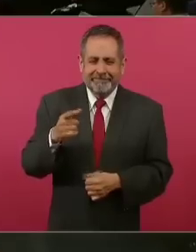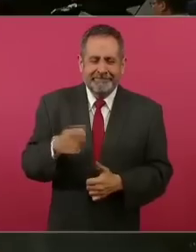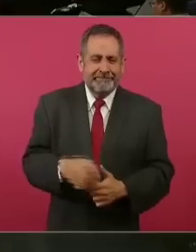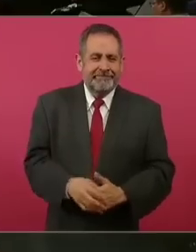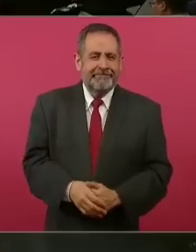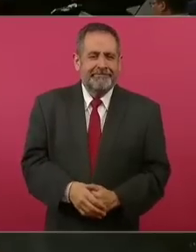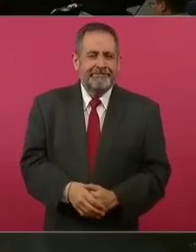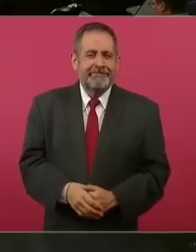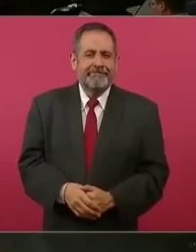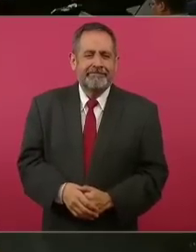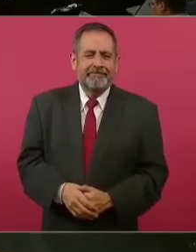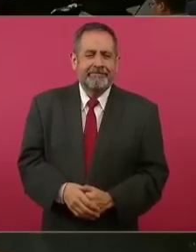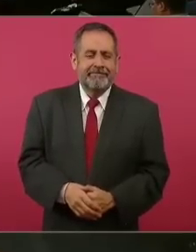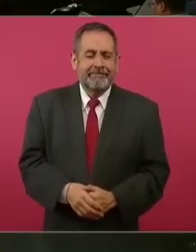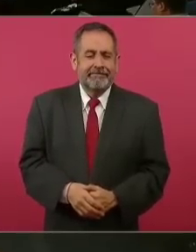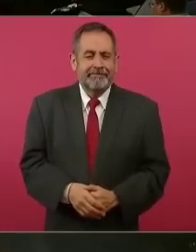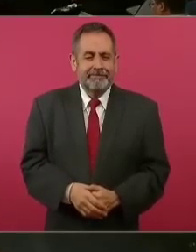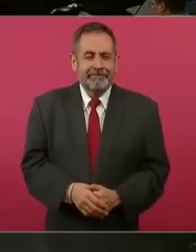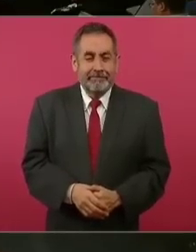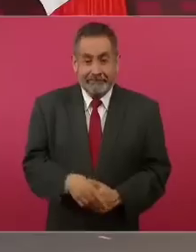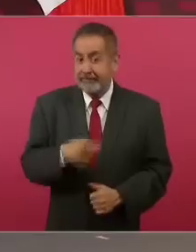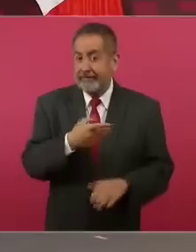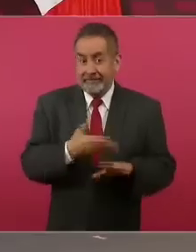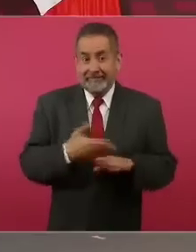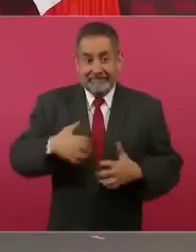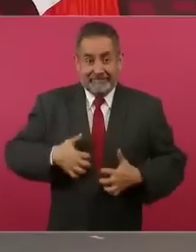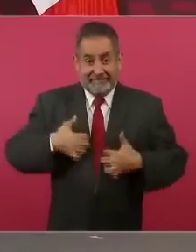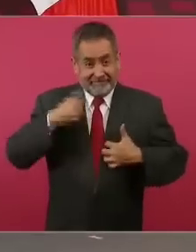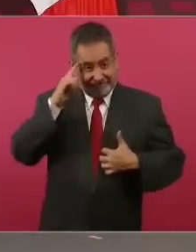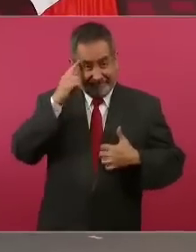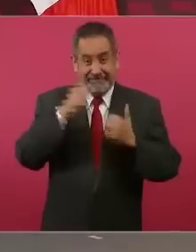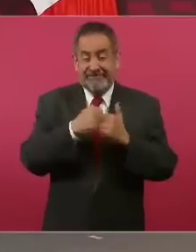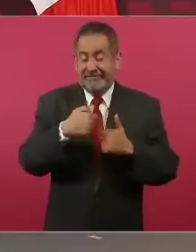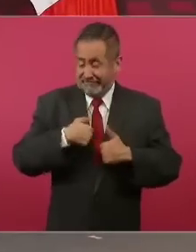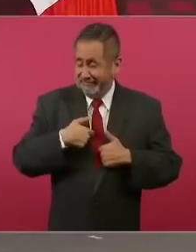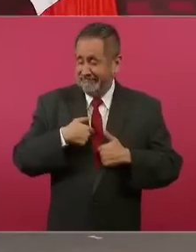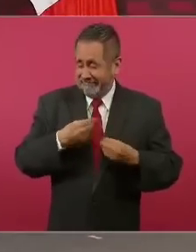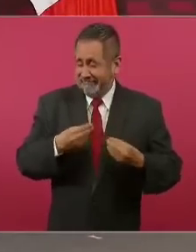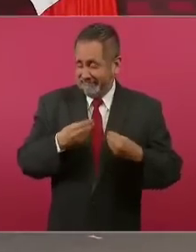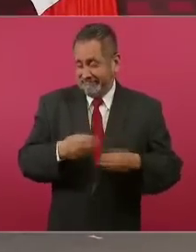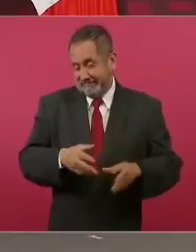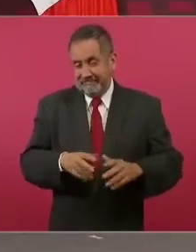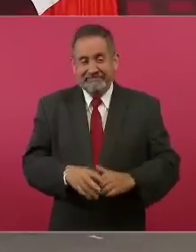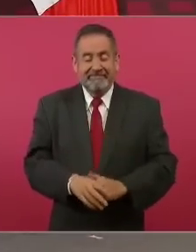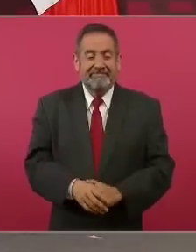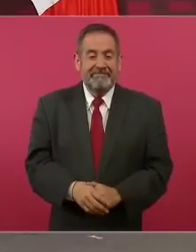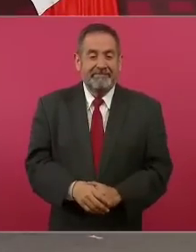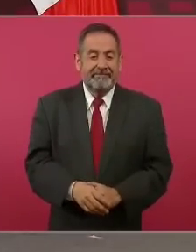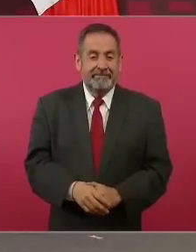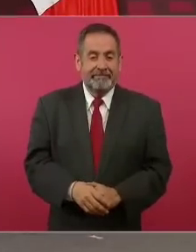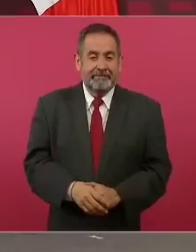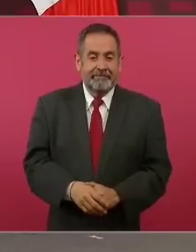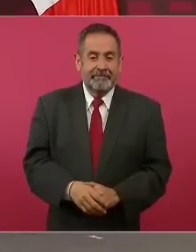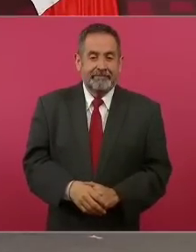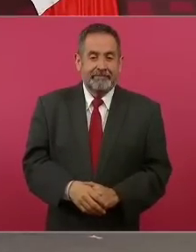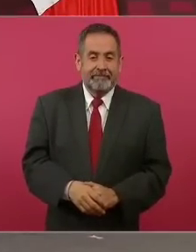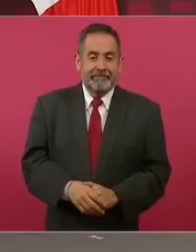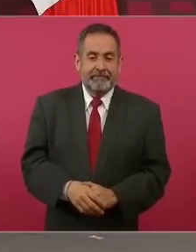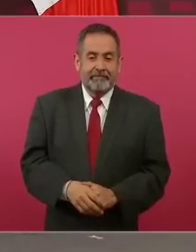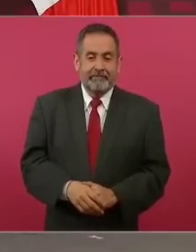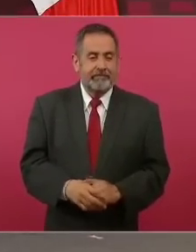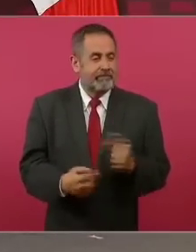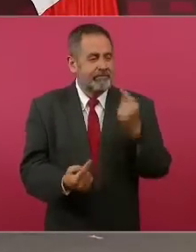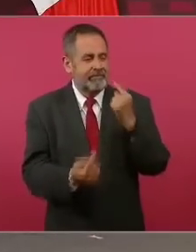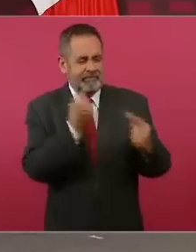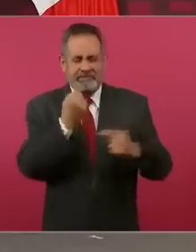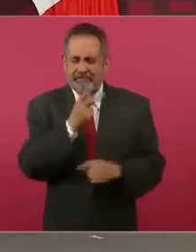Diego, que ese se va a enojar mucho conmigo, me dice